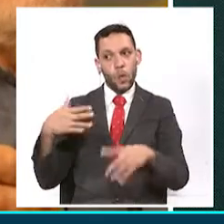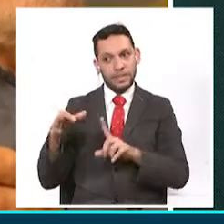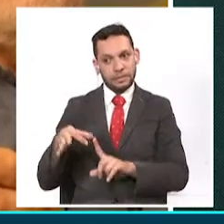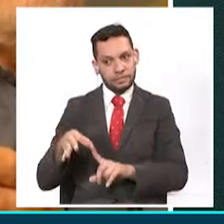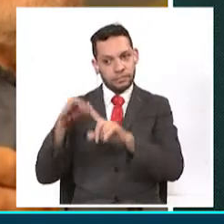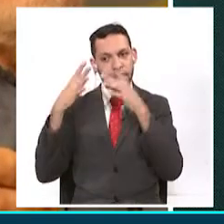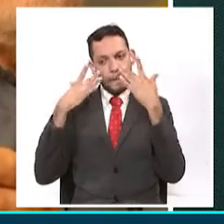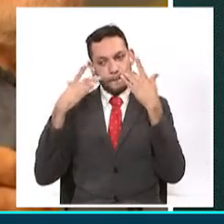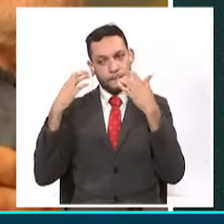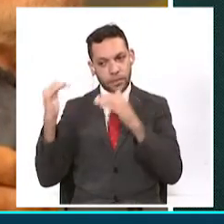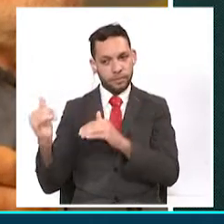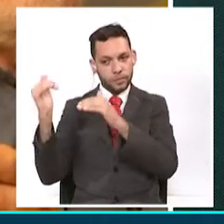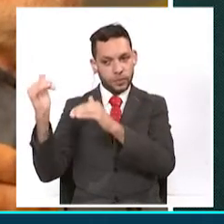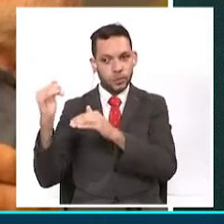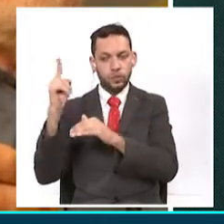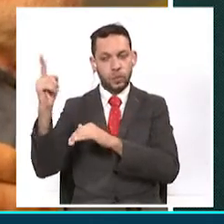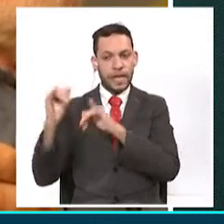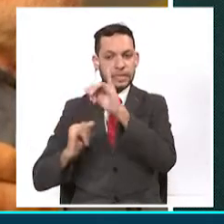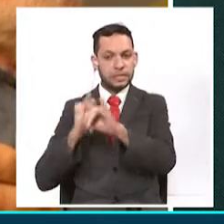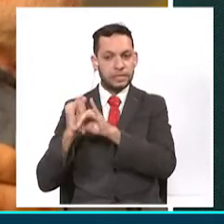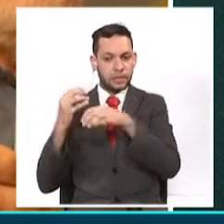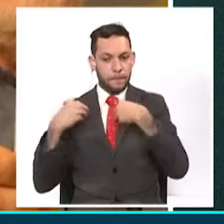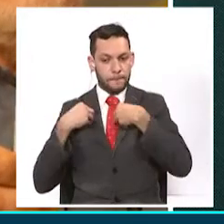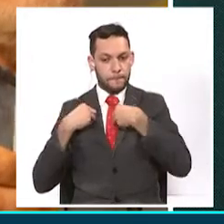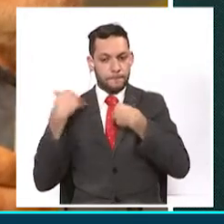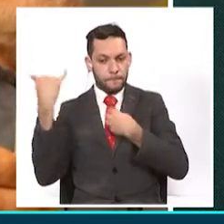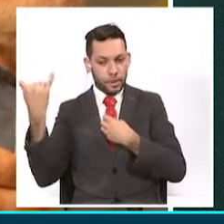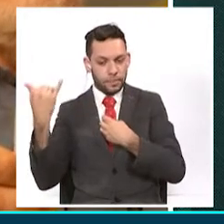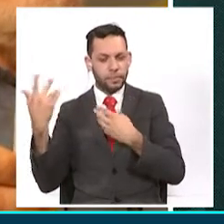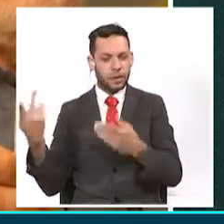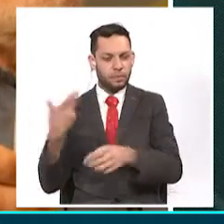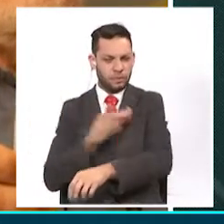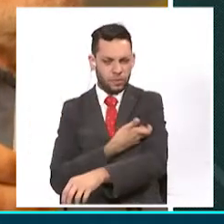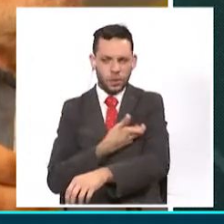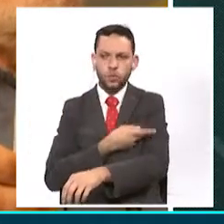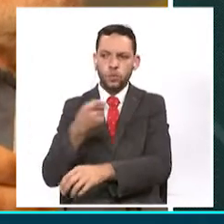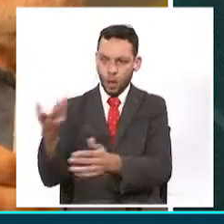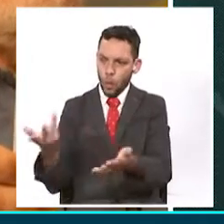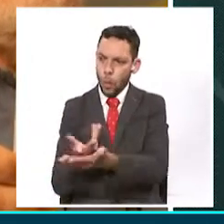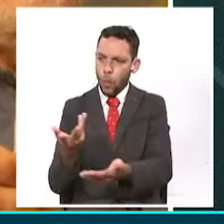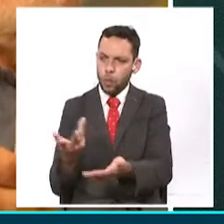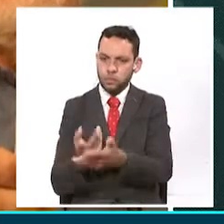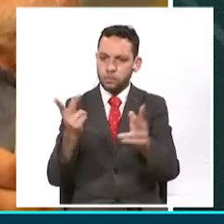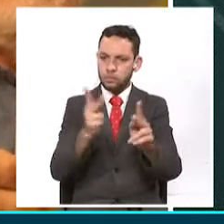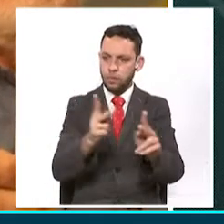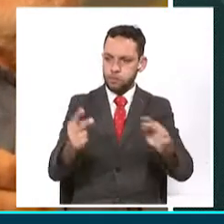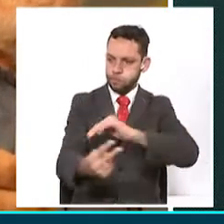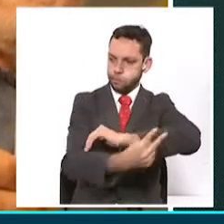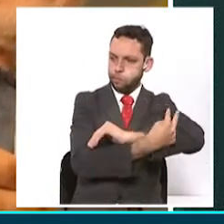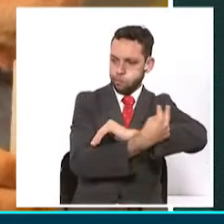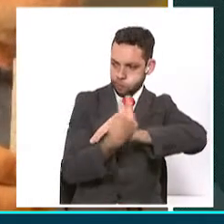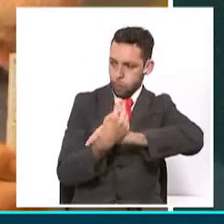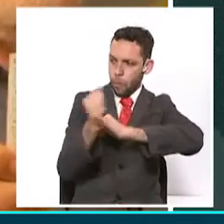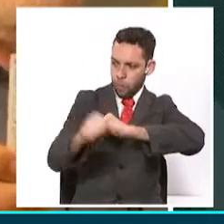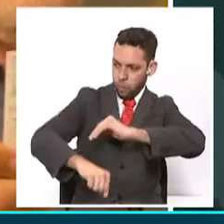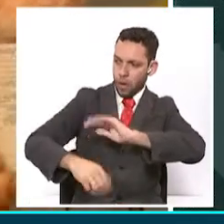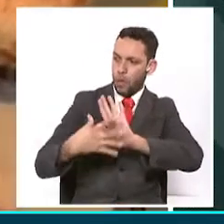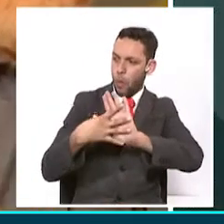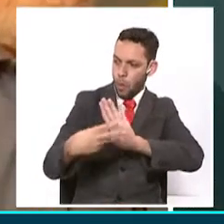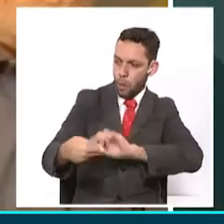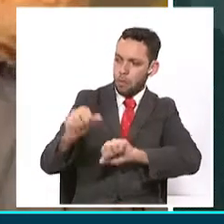al vivir en el exterior de recibir la vacuna prontamente. ¿La recomienda, invitaría a todos sus paisanos para que también se la aplicaran?